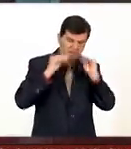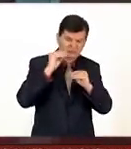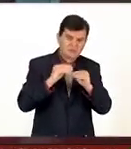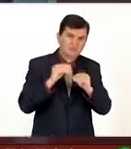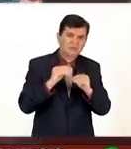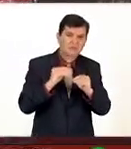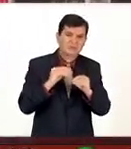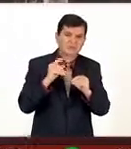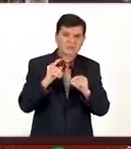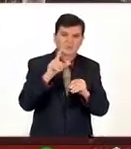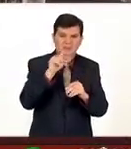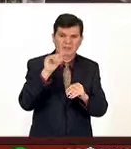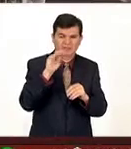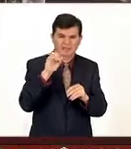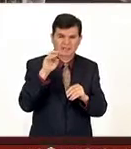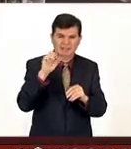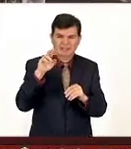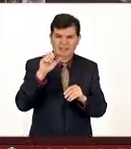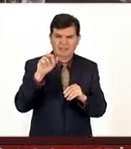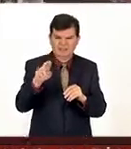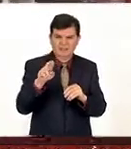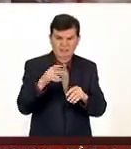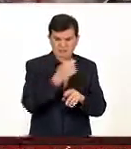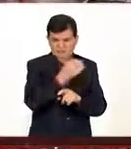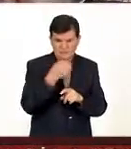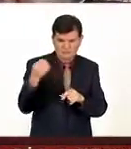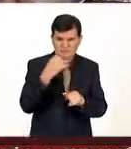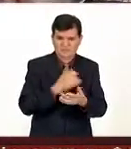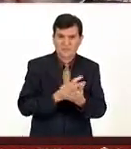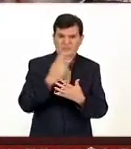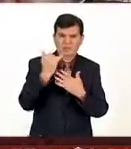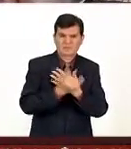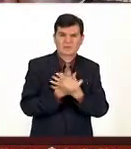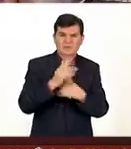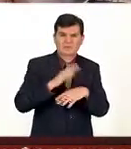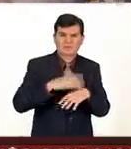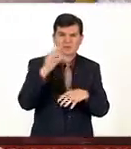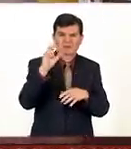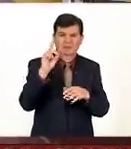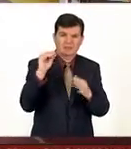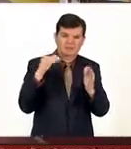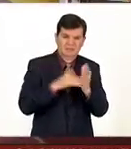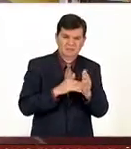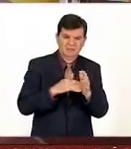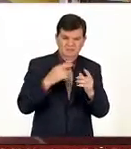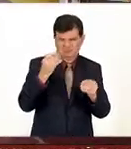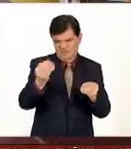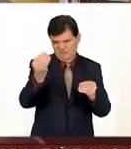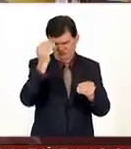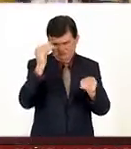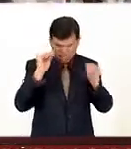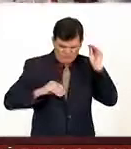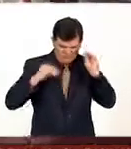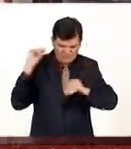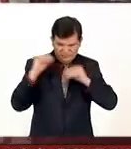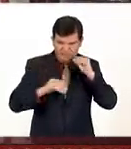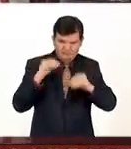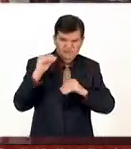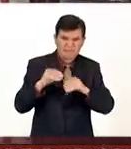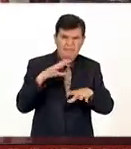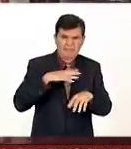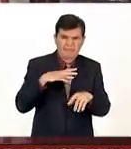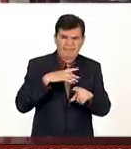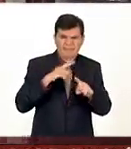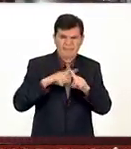le brevnev que es el que organiza todo el proyecto se lleva más de 30 mil científicos no entonces hay una